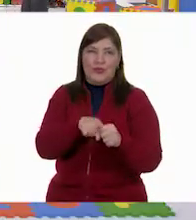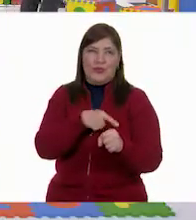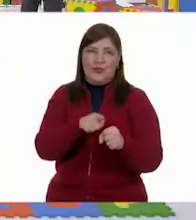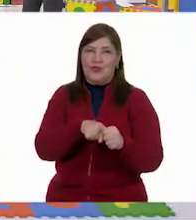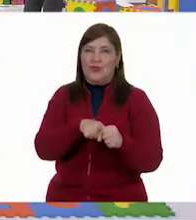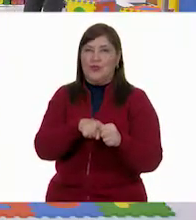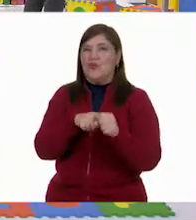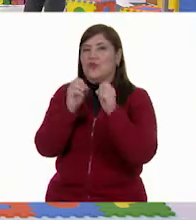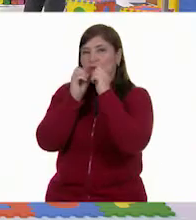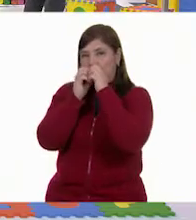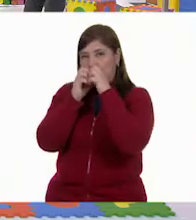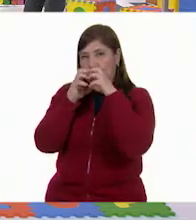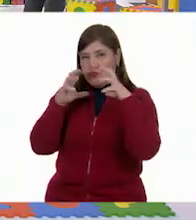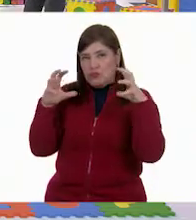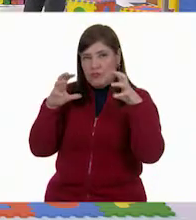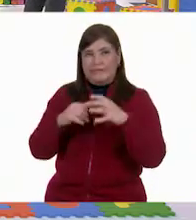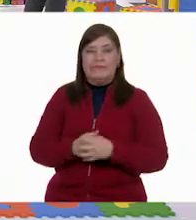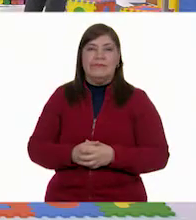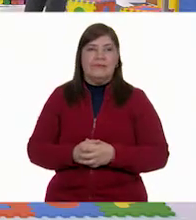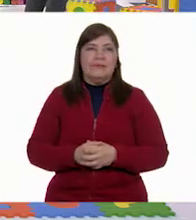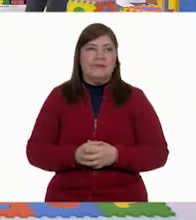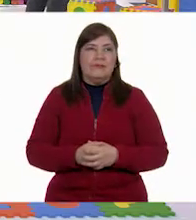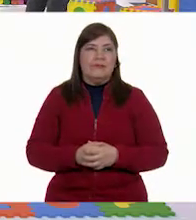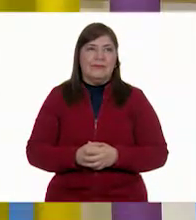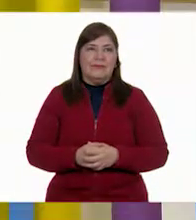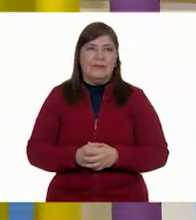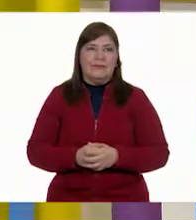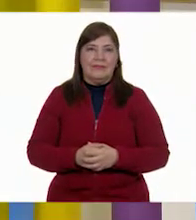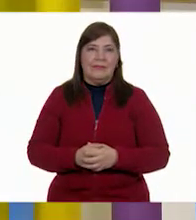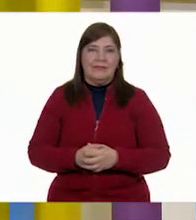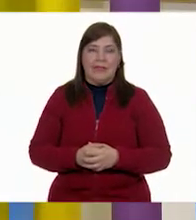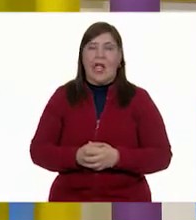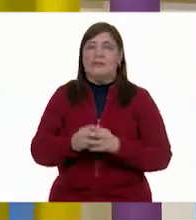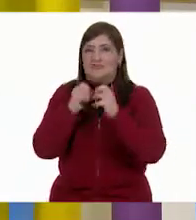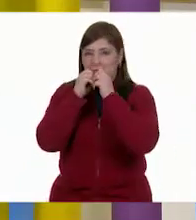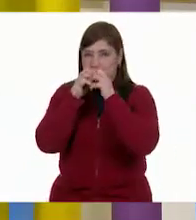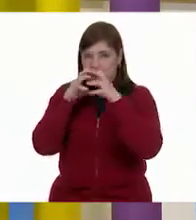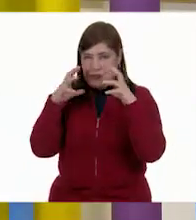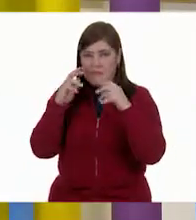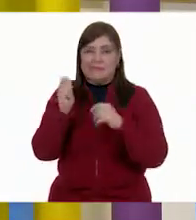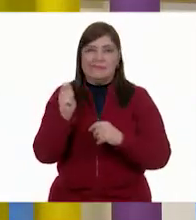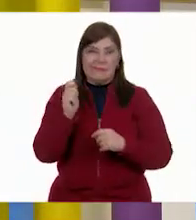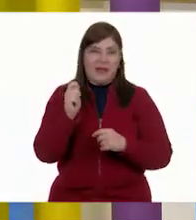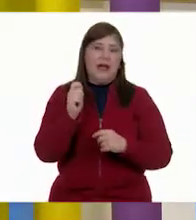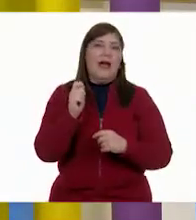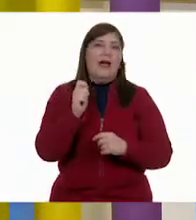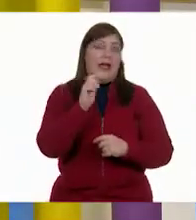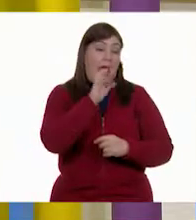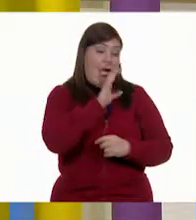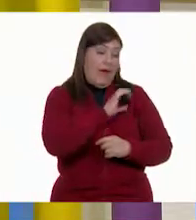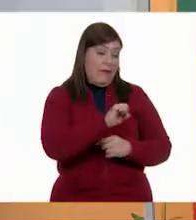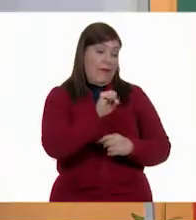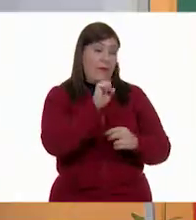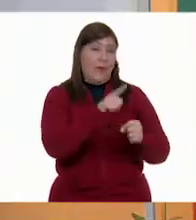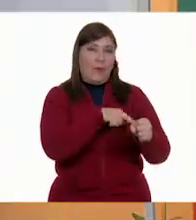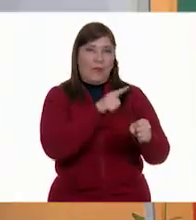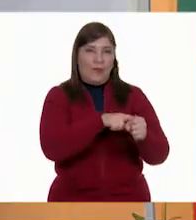De mi globo. De mi globo, exactamente. Muy bien. El color favorito de mi globo.